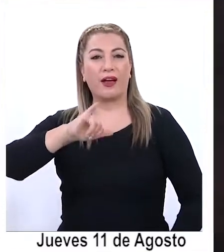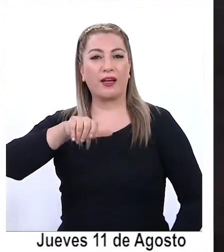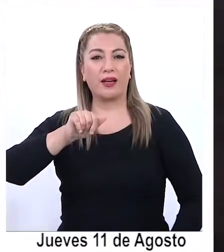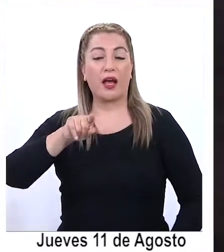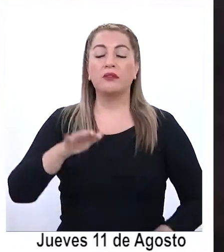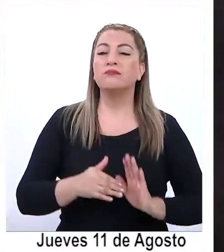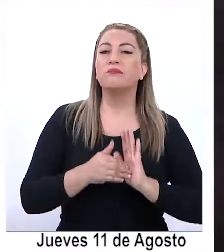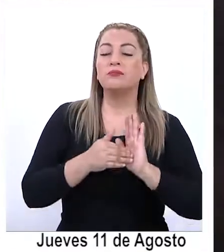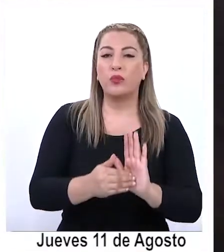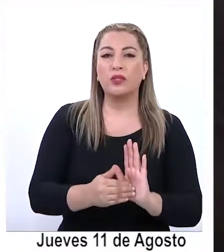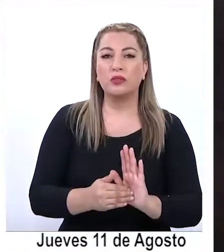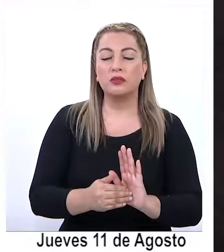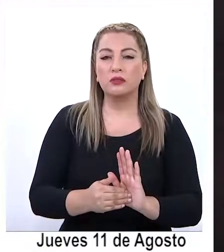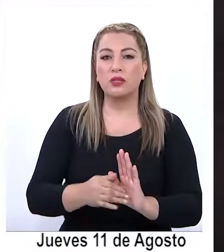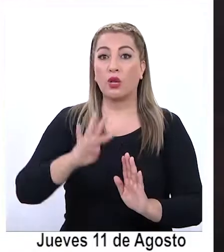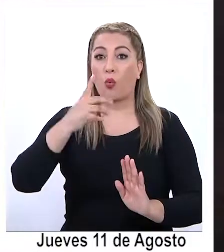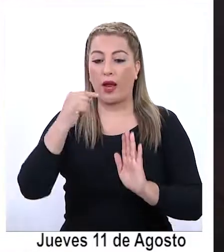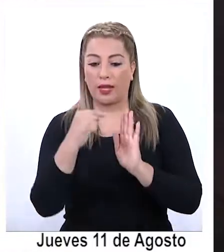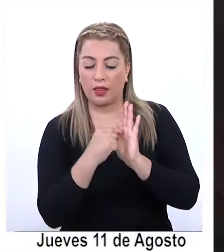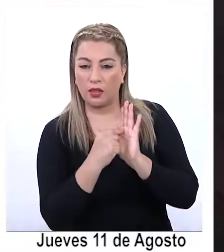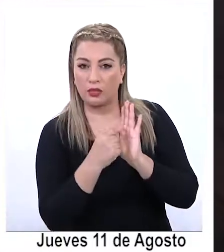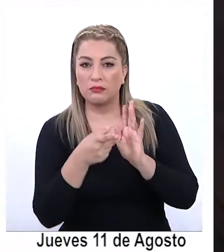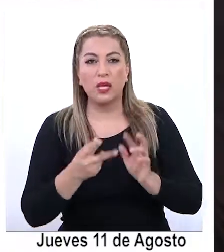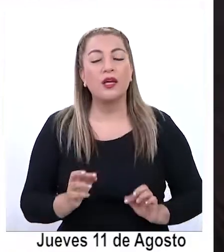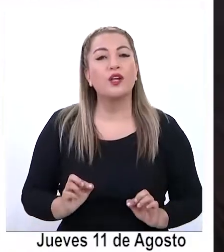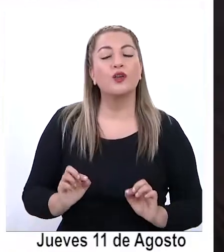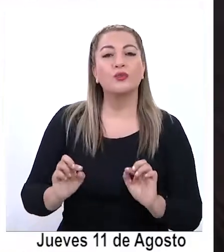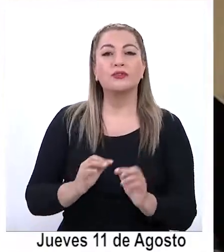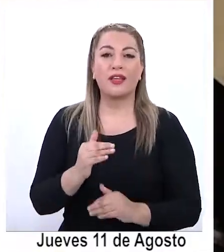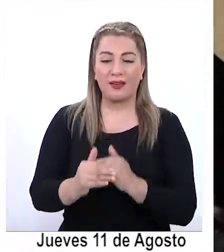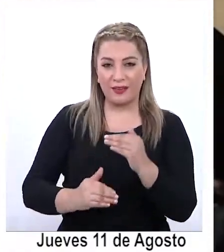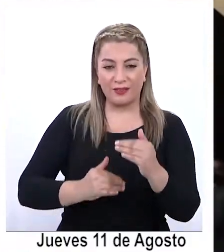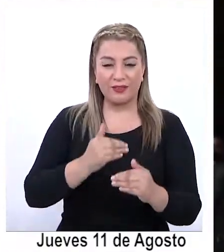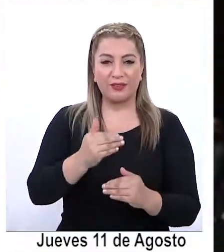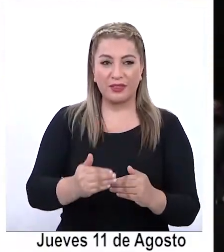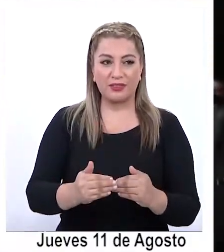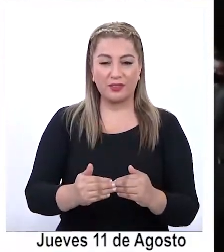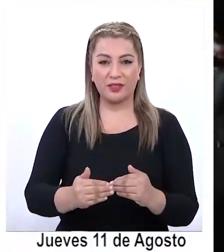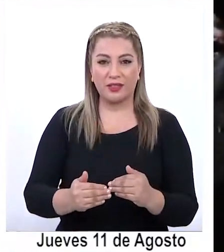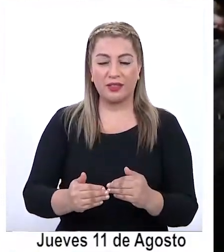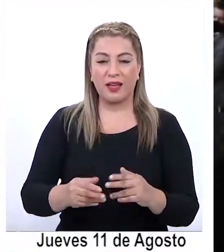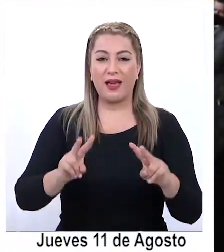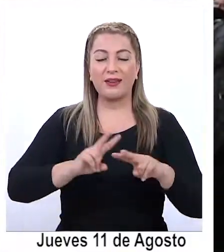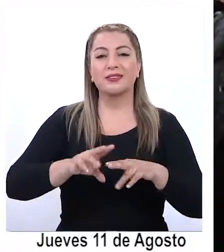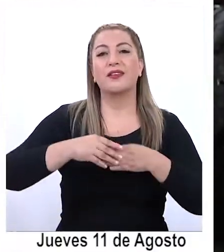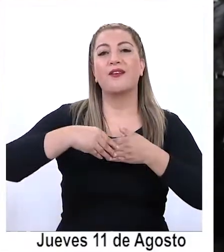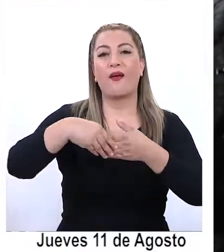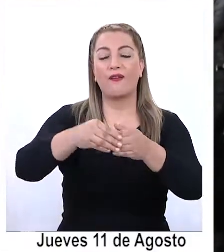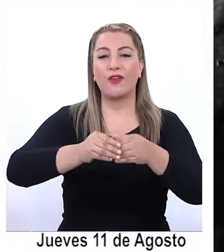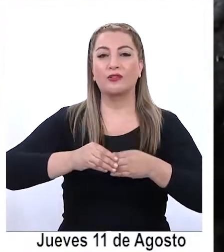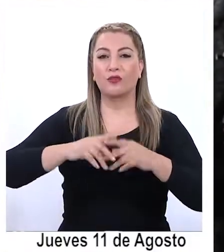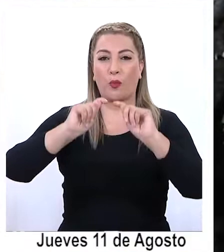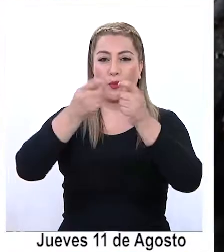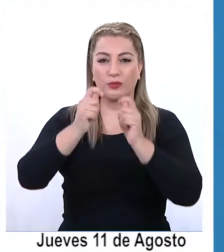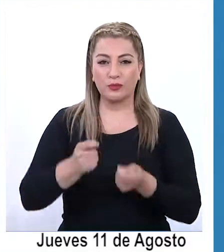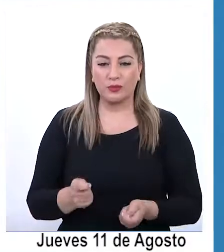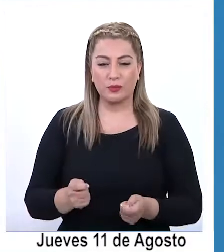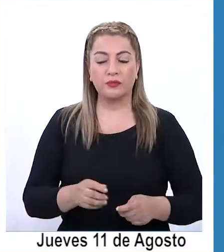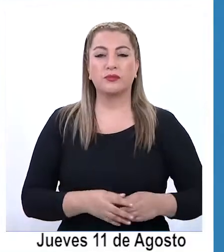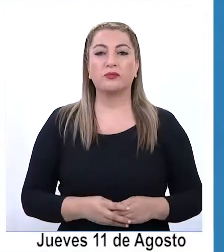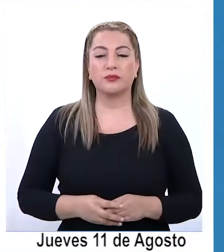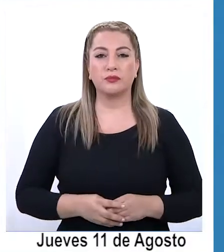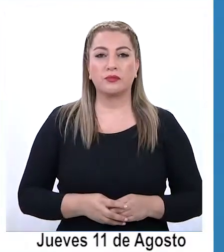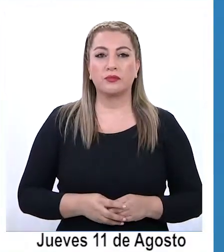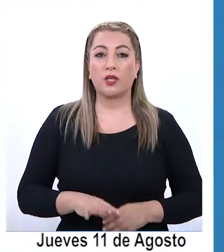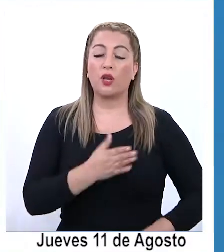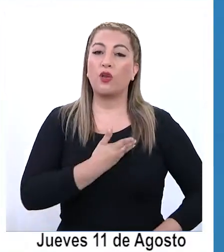destacó el cuarto ítem, la posibilidad de avanzar hacia una flexibilidad presupuestaria. No es